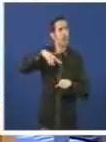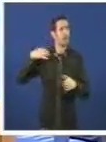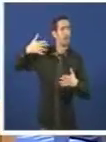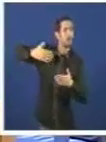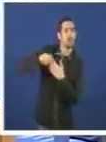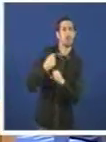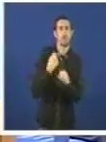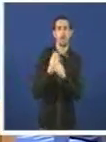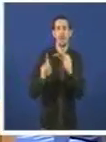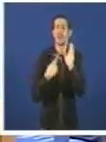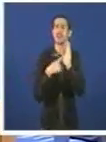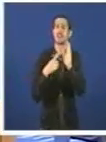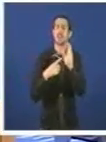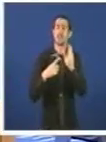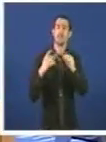dependencia